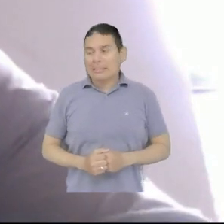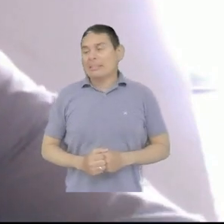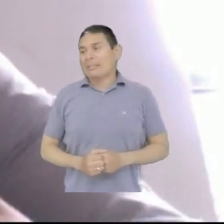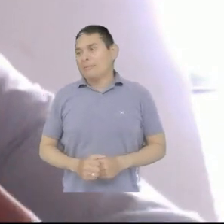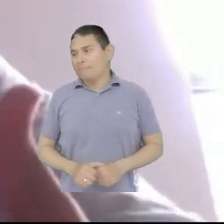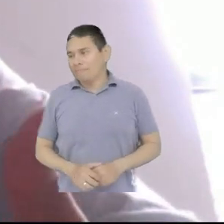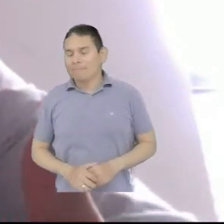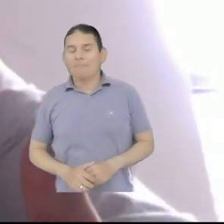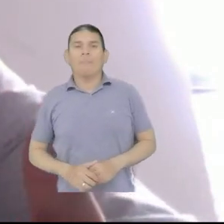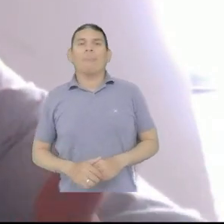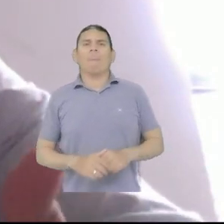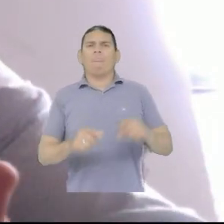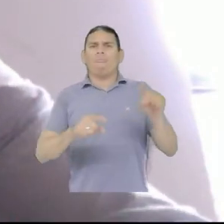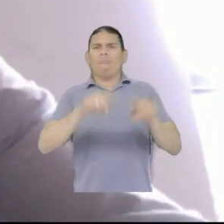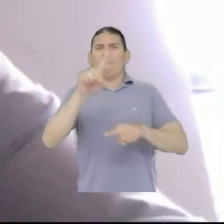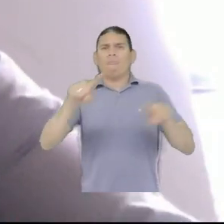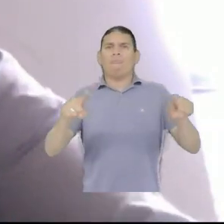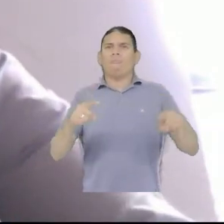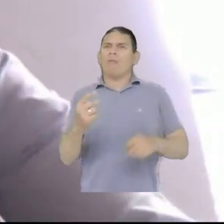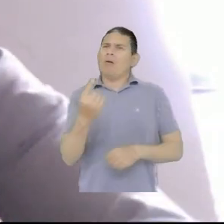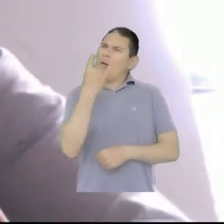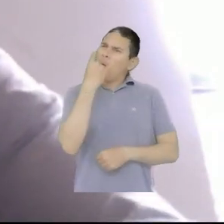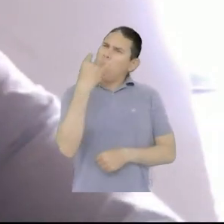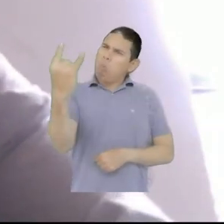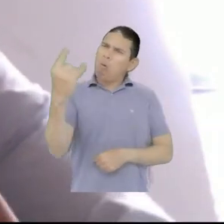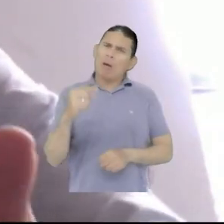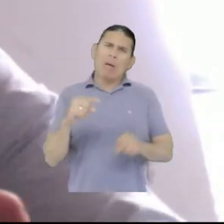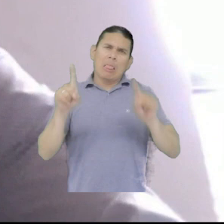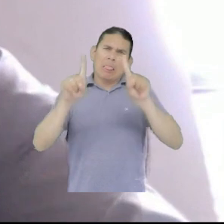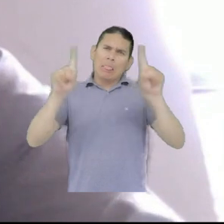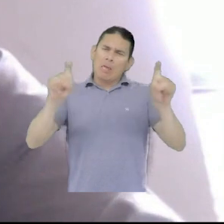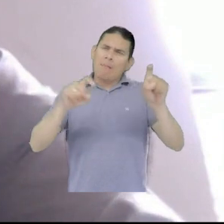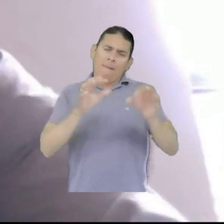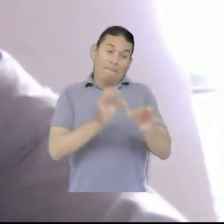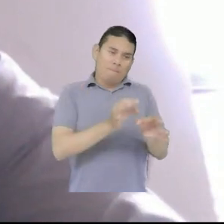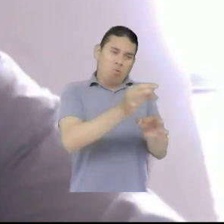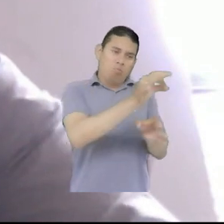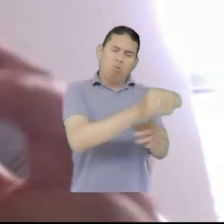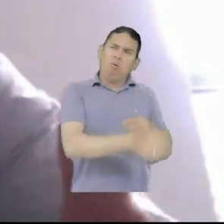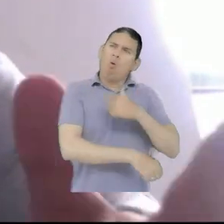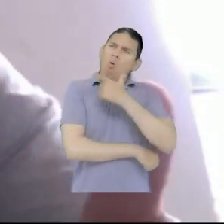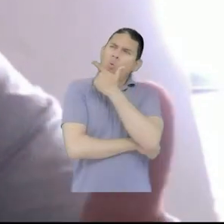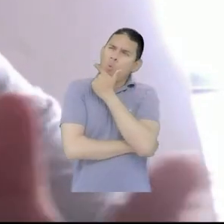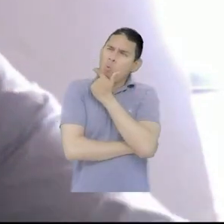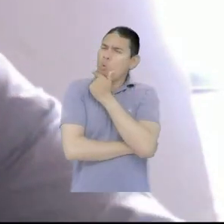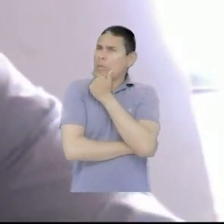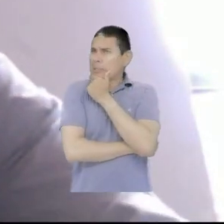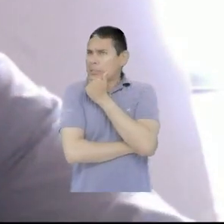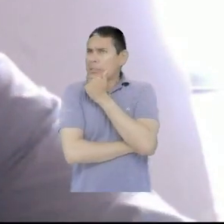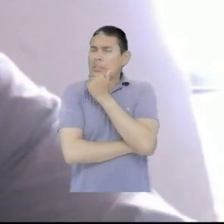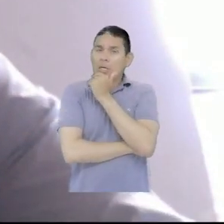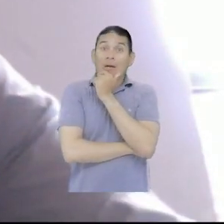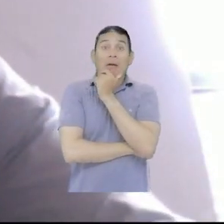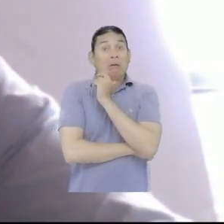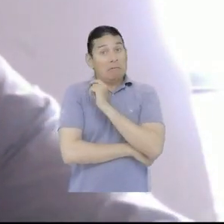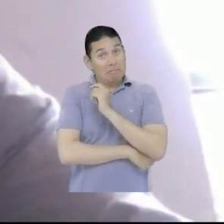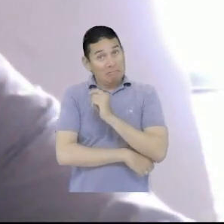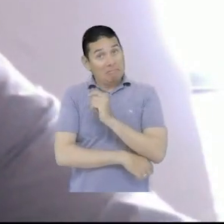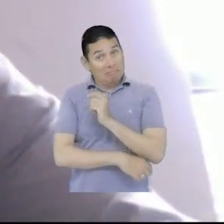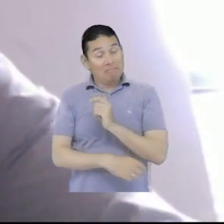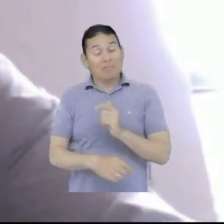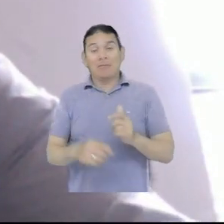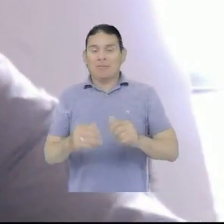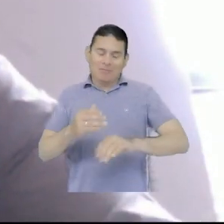Quiero aprovechar para invitar a los que estén interesados en todas estas cuestiones en territorio en términos de fortalecimiento